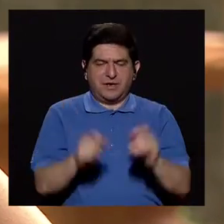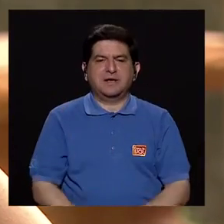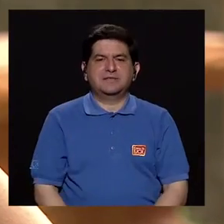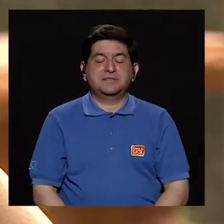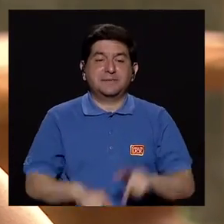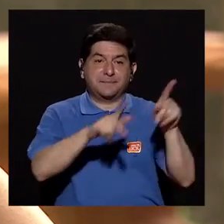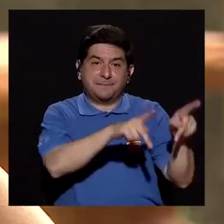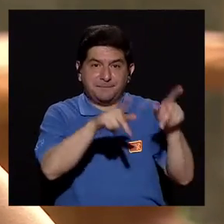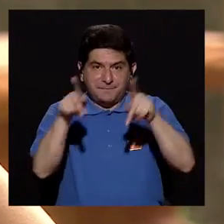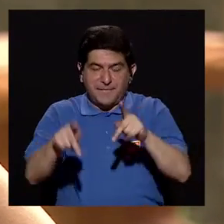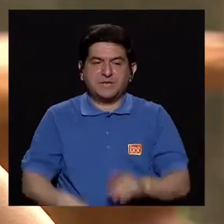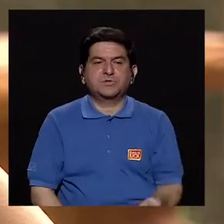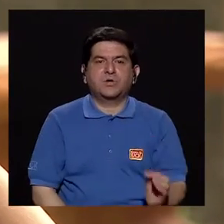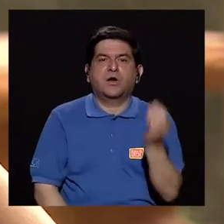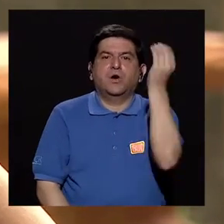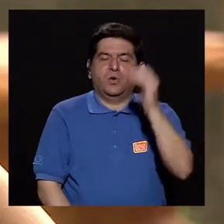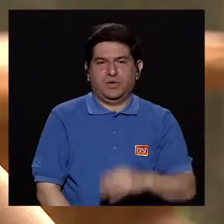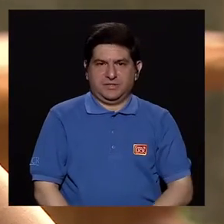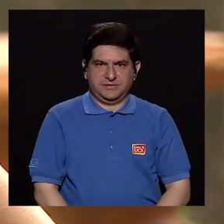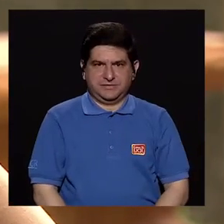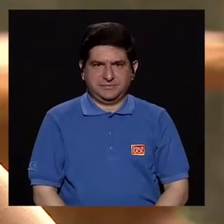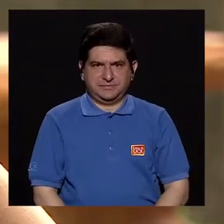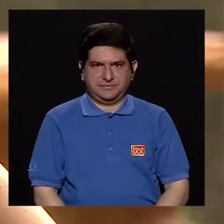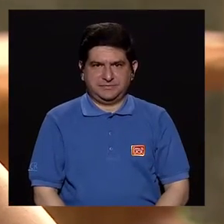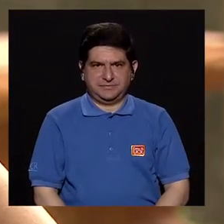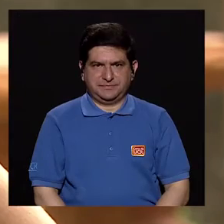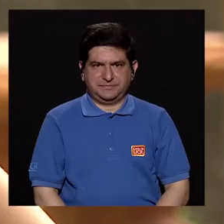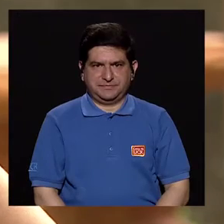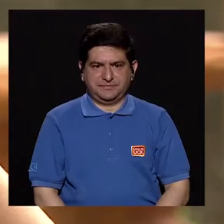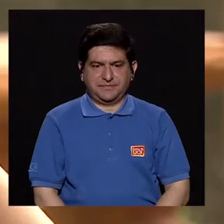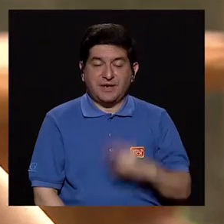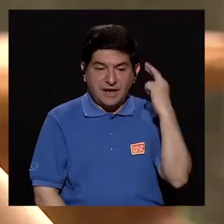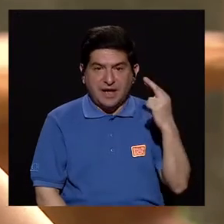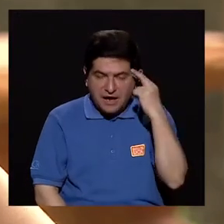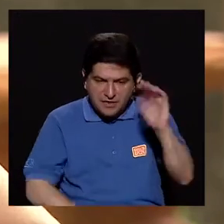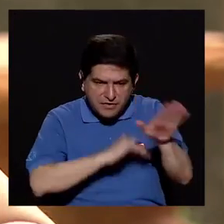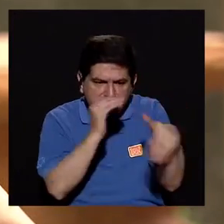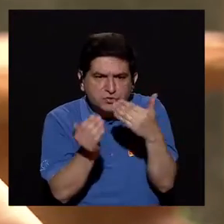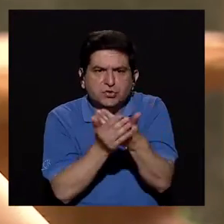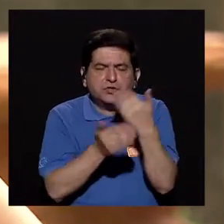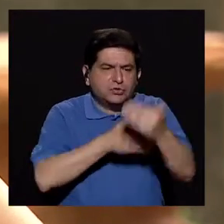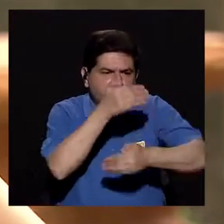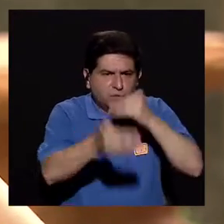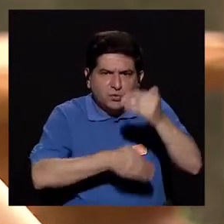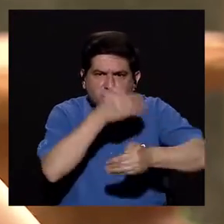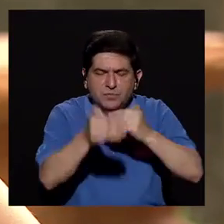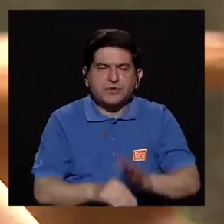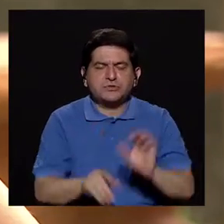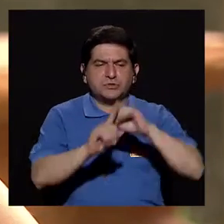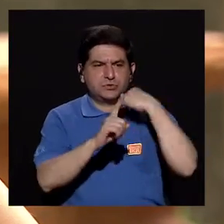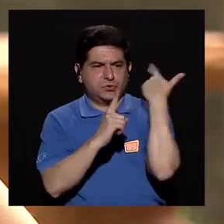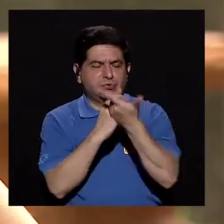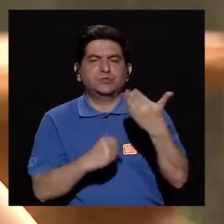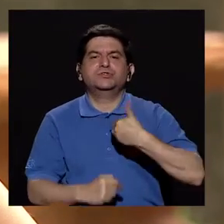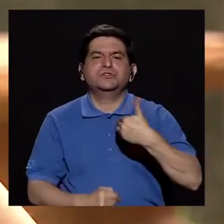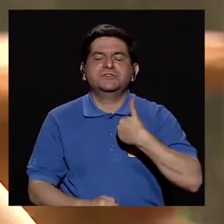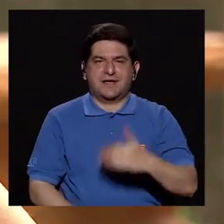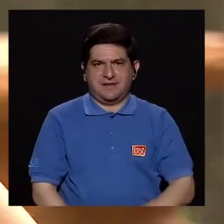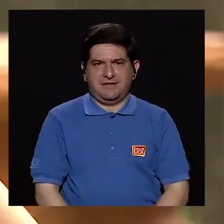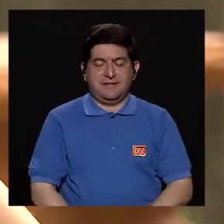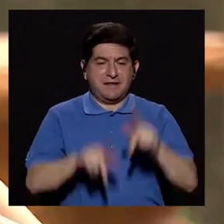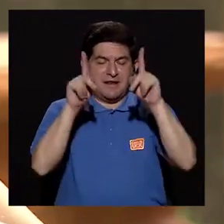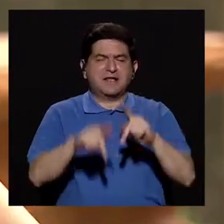Que cada vez es gente más joven a raíz de todo el comportamiento social que hay.